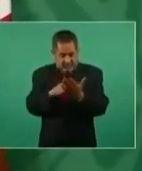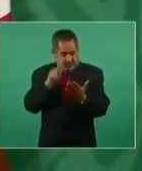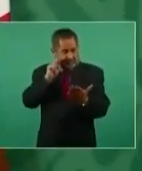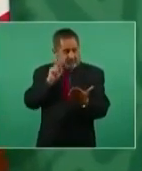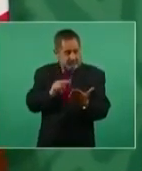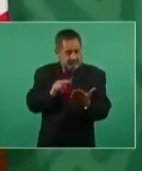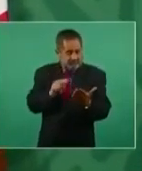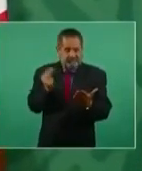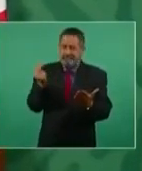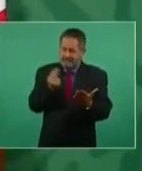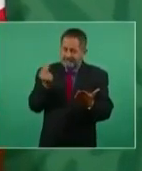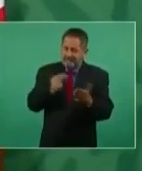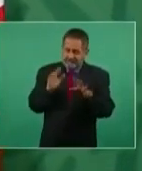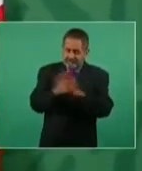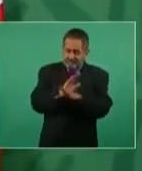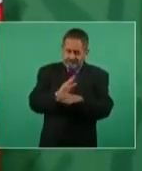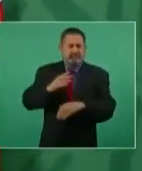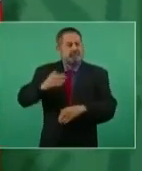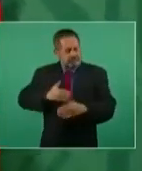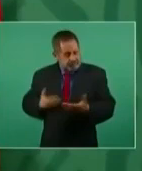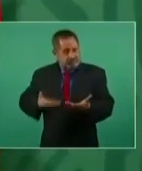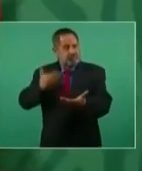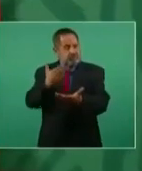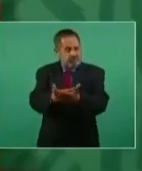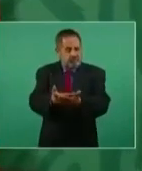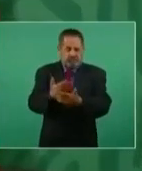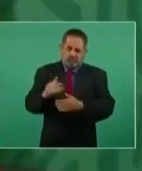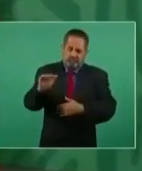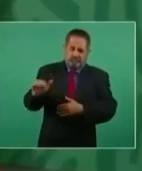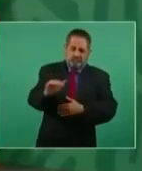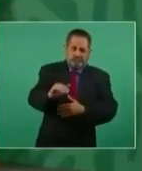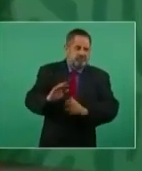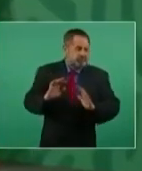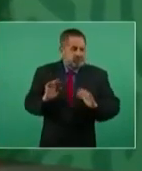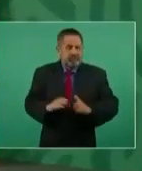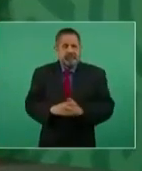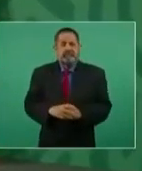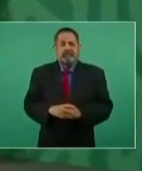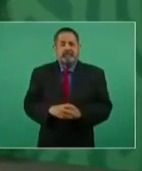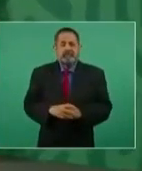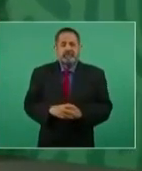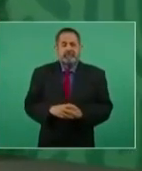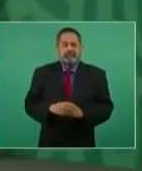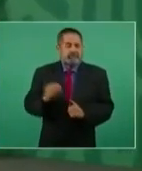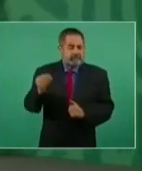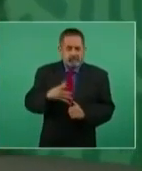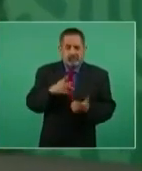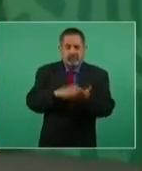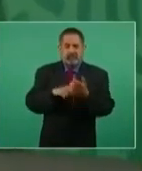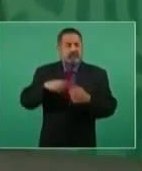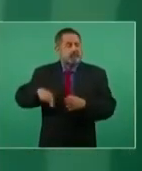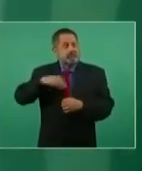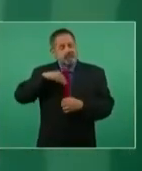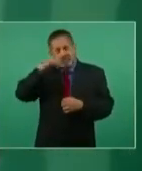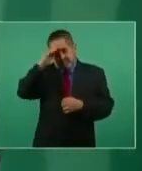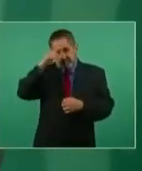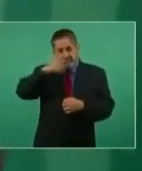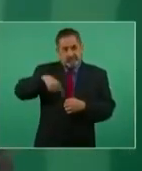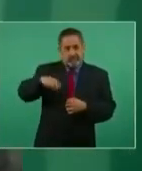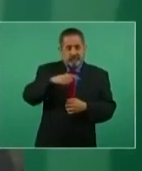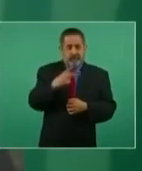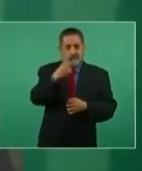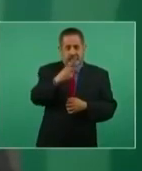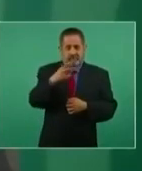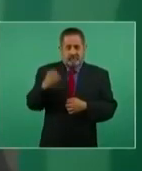Cedillo, Fox, Calderón, Peña Nieto. No está fácil pasar las reformas constitucionales con una Cámara